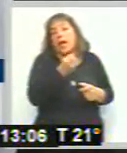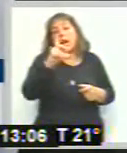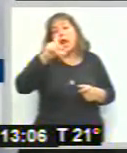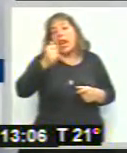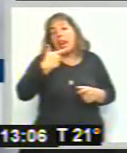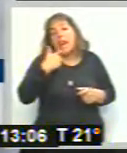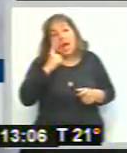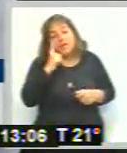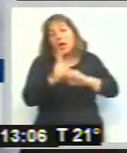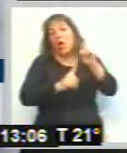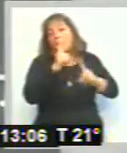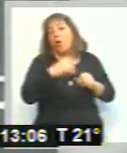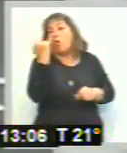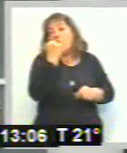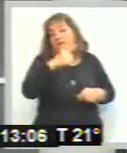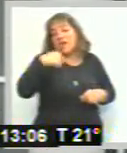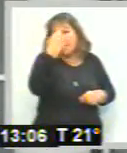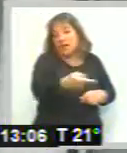se desarrollaría el próximo jueves.